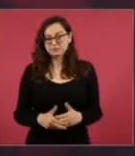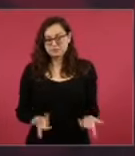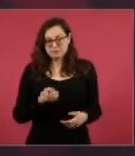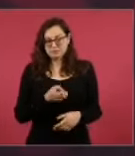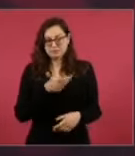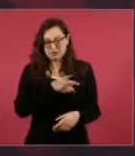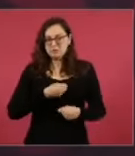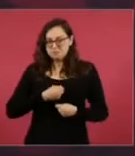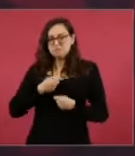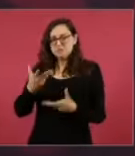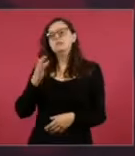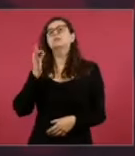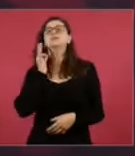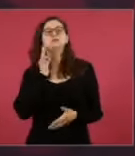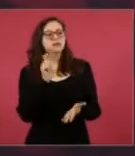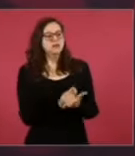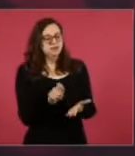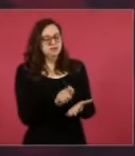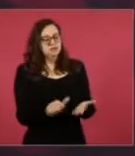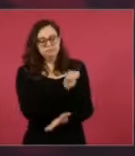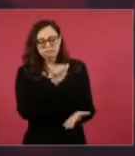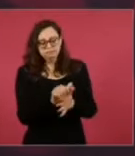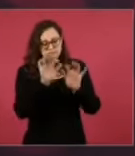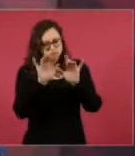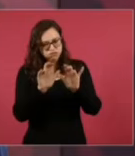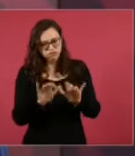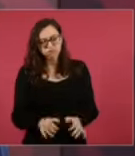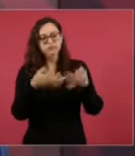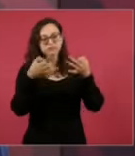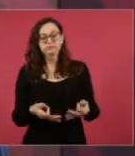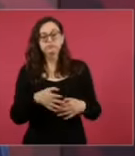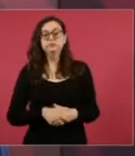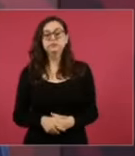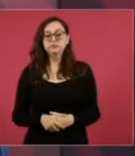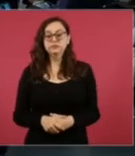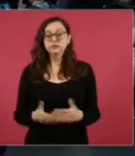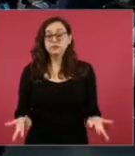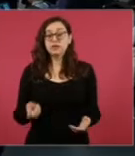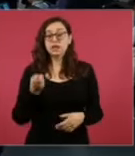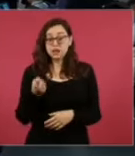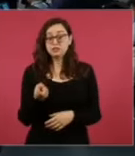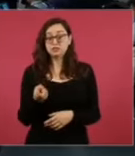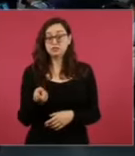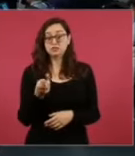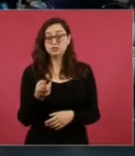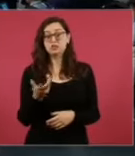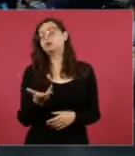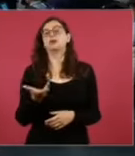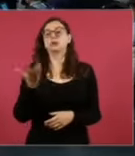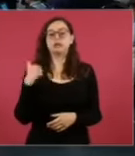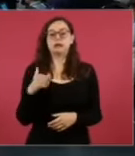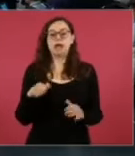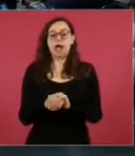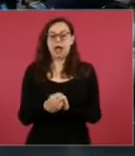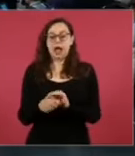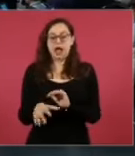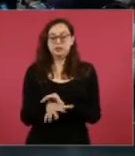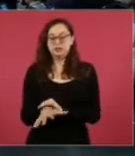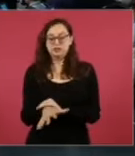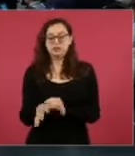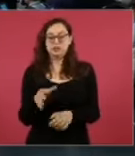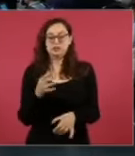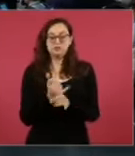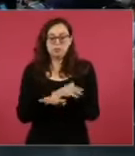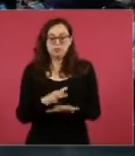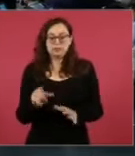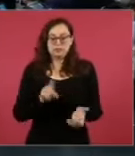en la Fiscalía. Y ya estaba en el informe de Ayotzinapa, ya se mencionaba